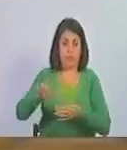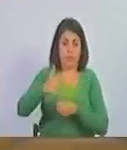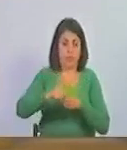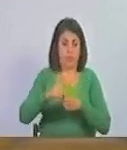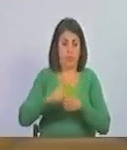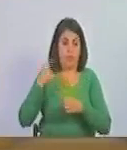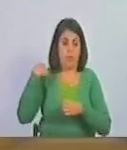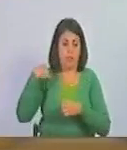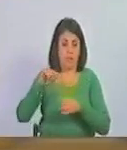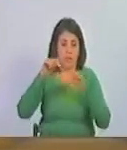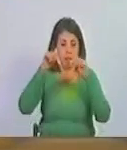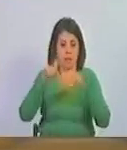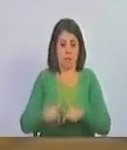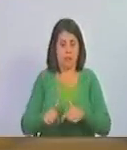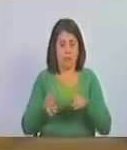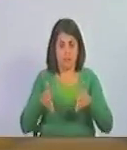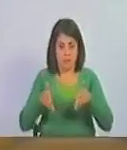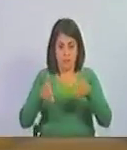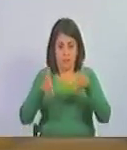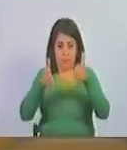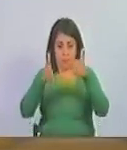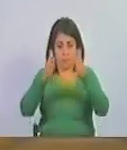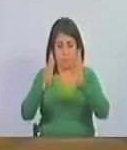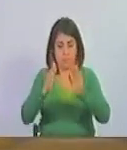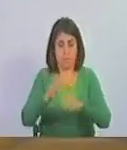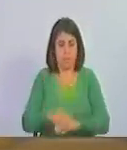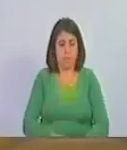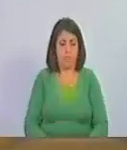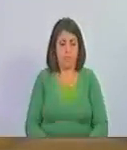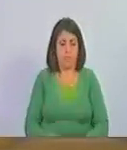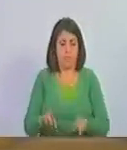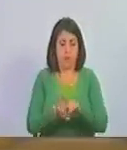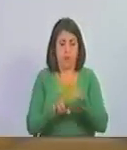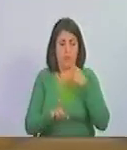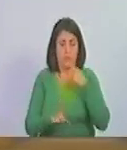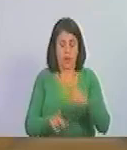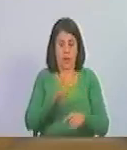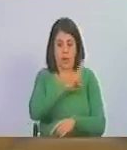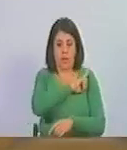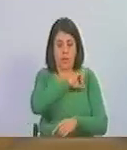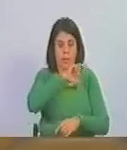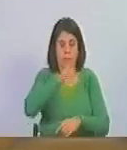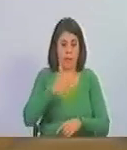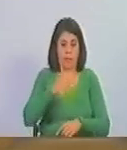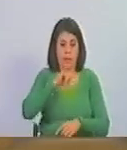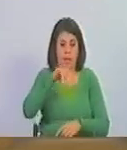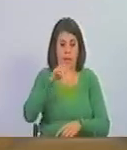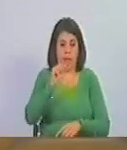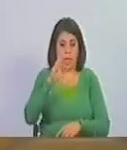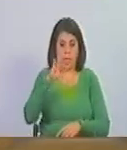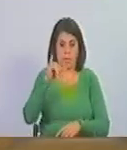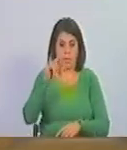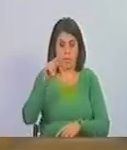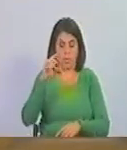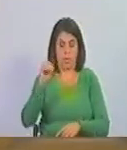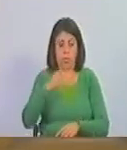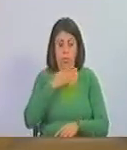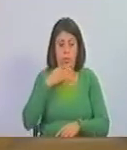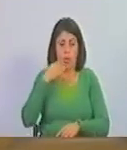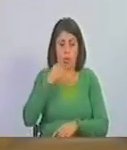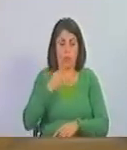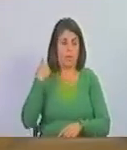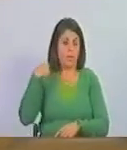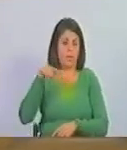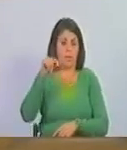que tenemos el sendero y el paro como lo dijo mi general en jefe Jacinto Pérez Alcay la juventud